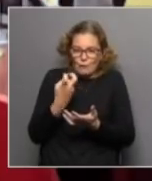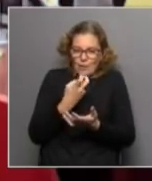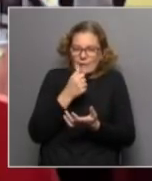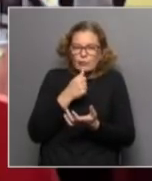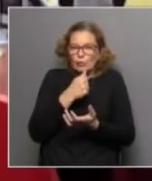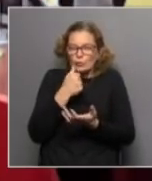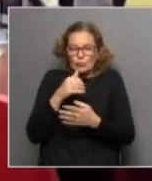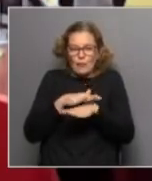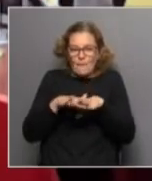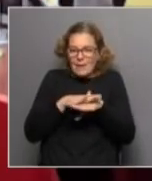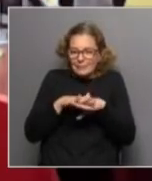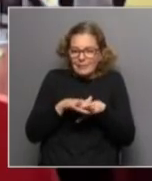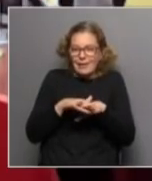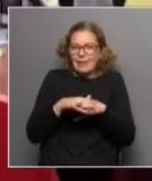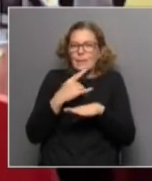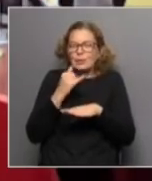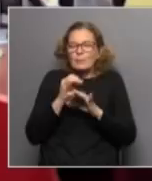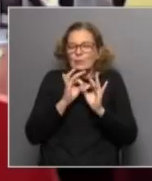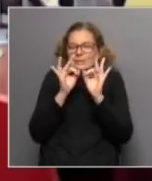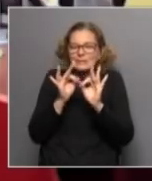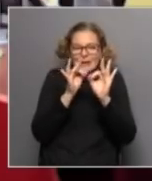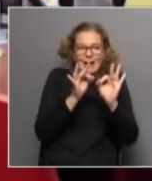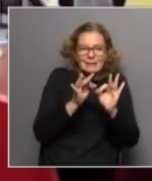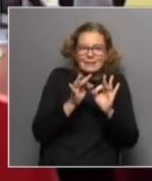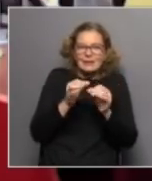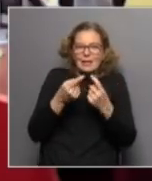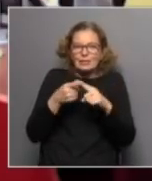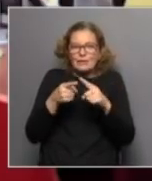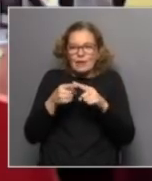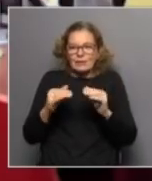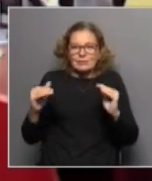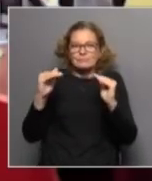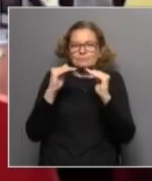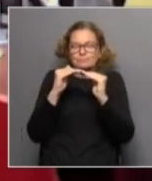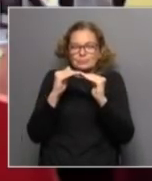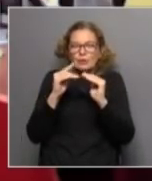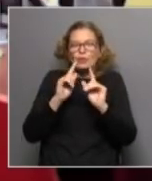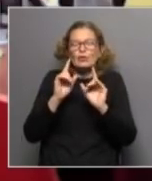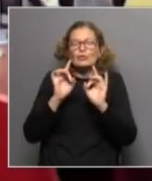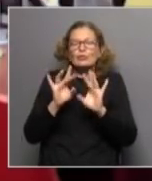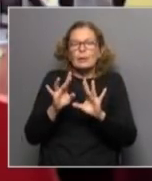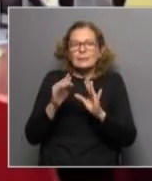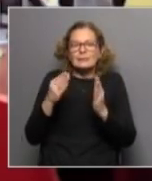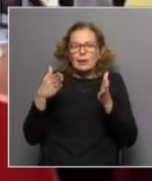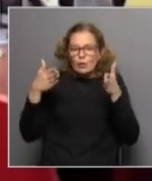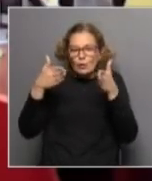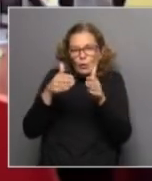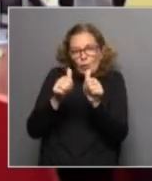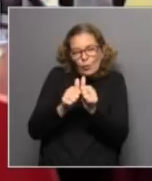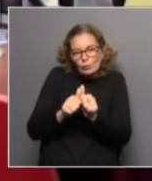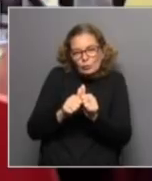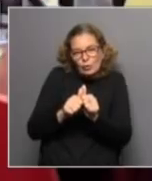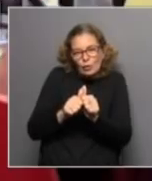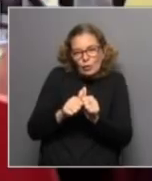en poder llegar a distintos niveles no sólo de atención directa junto con los